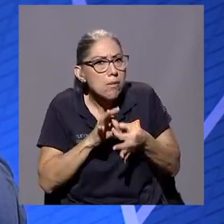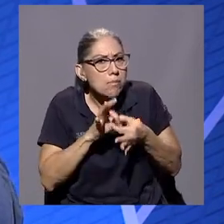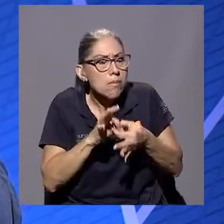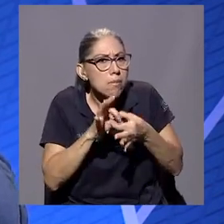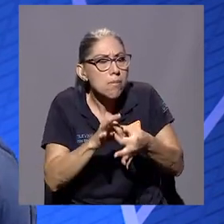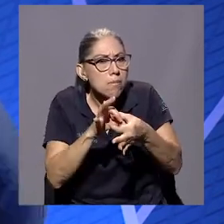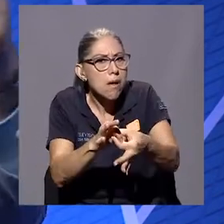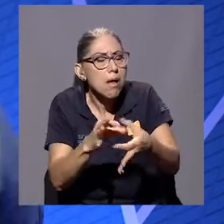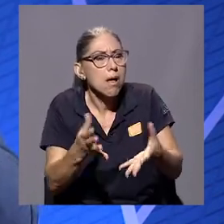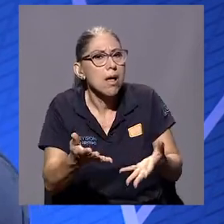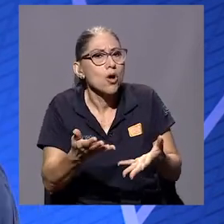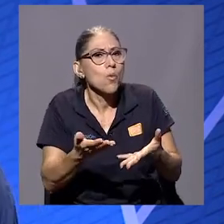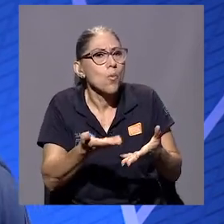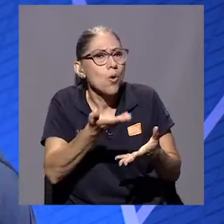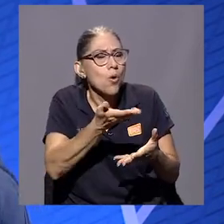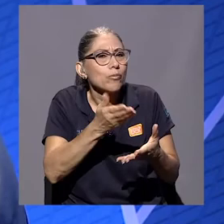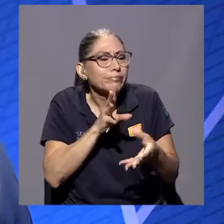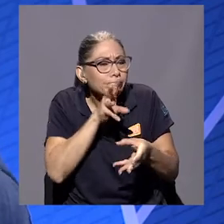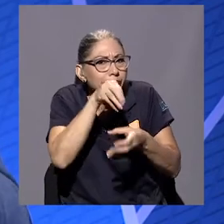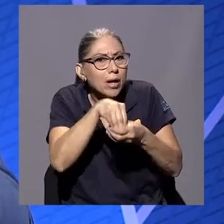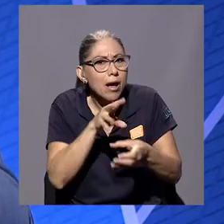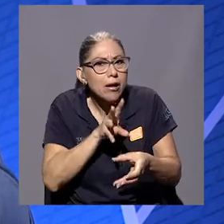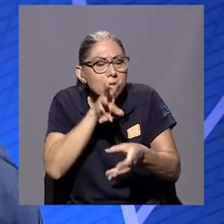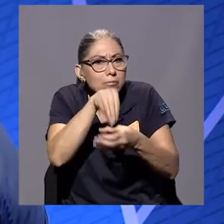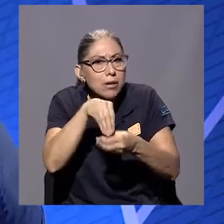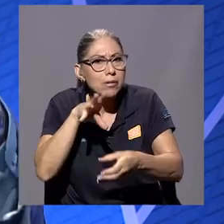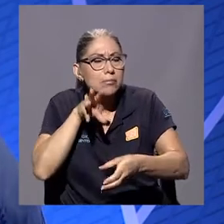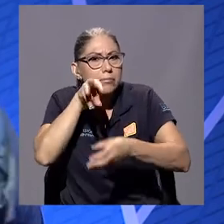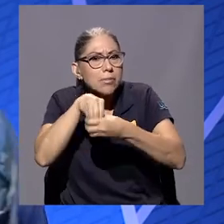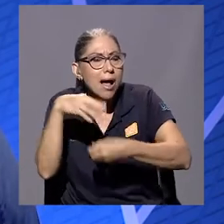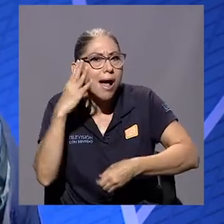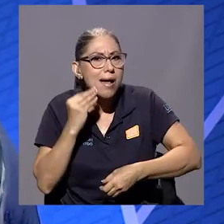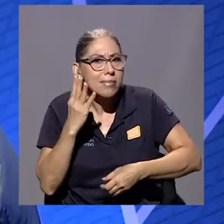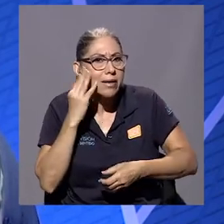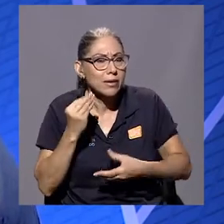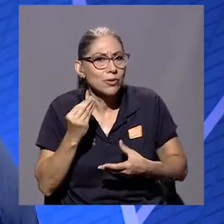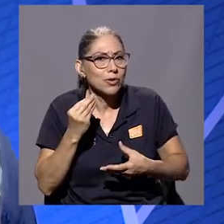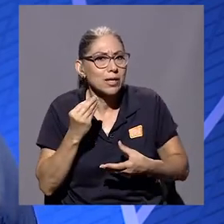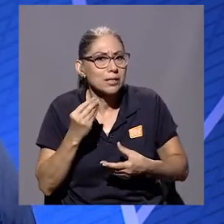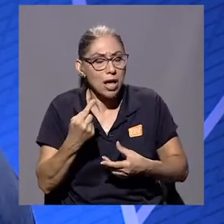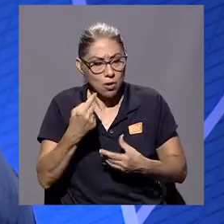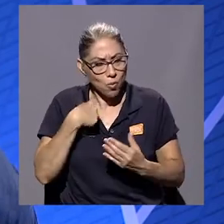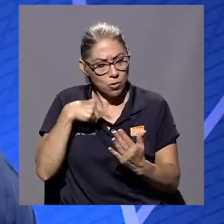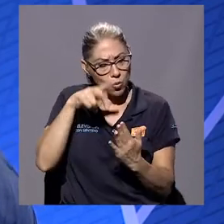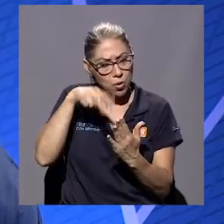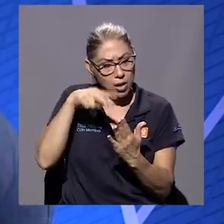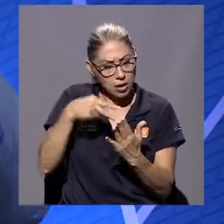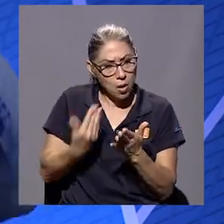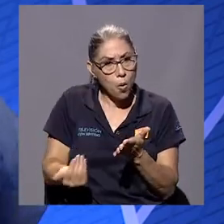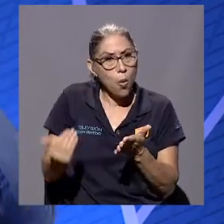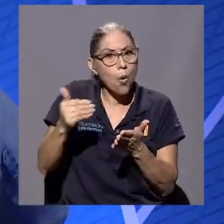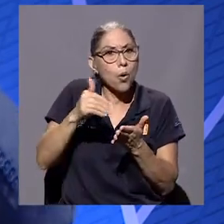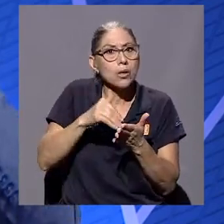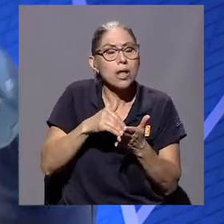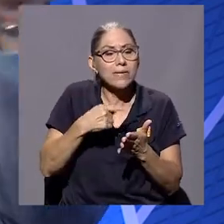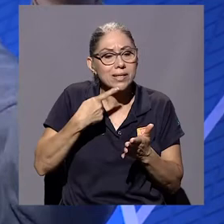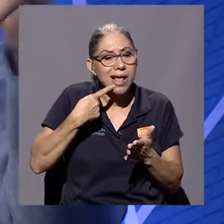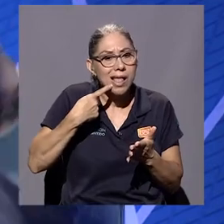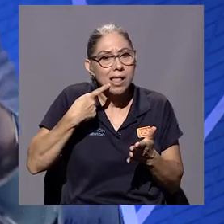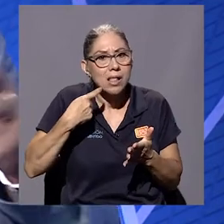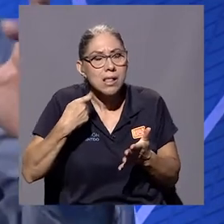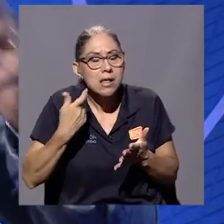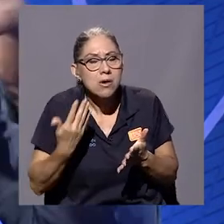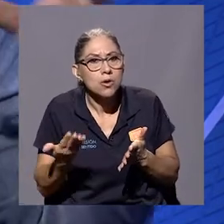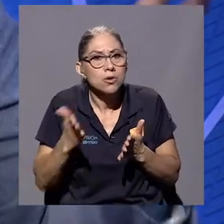inmediatamente usted empieza a meter como pequeñas anécdotas que le meten mucha capacidad a uno para otra vez seguirlo atrapando y